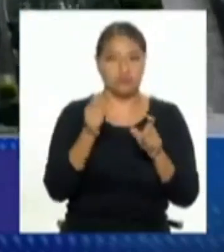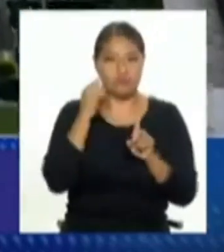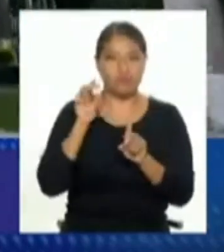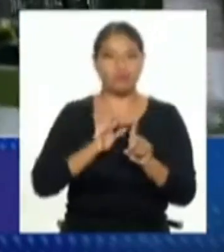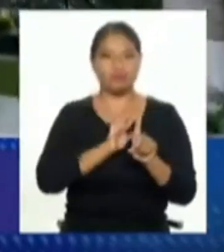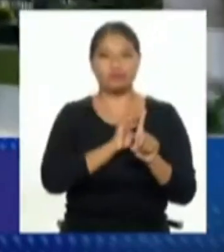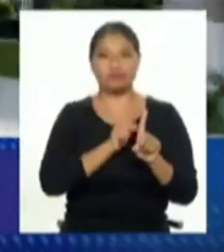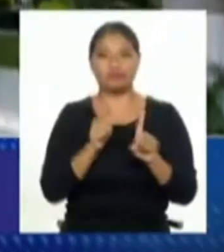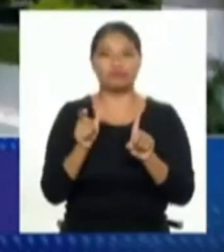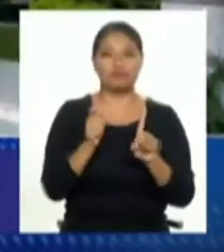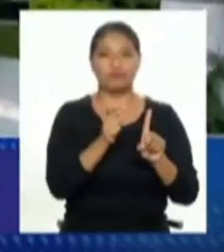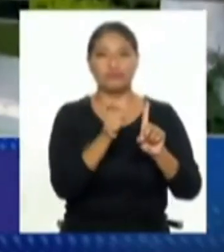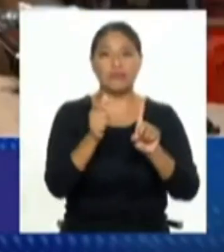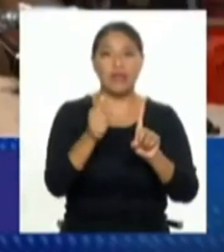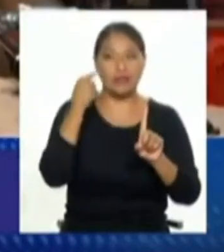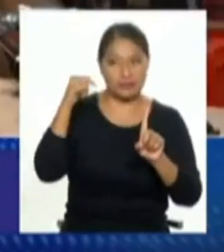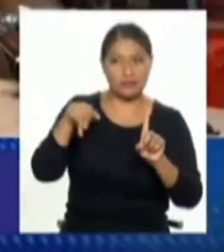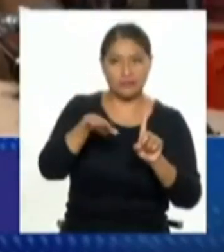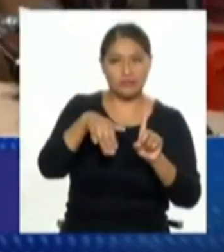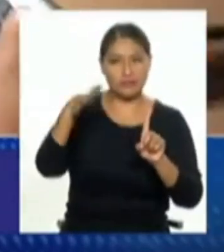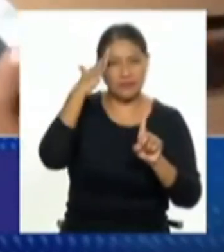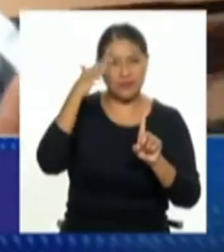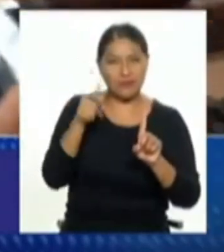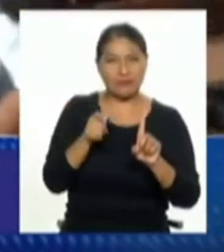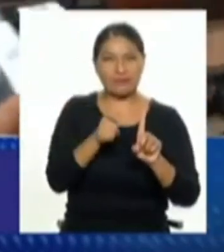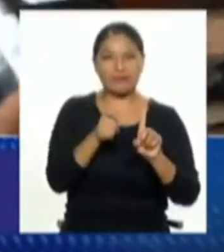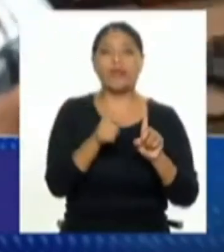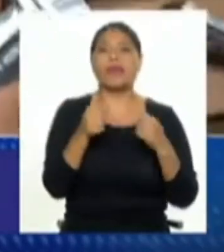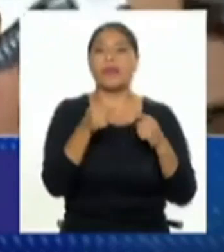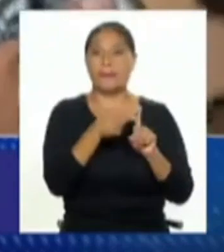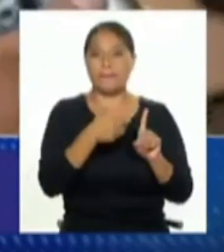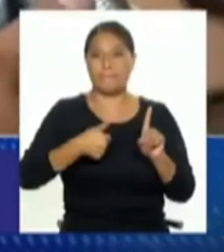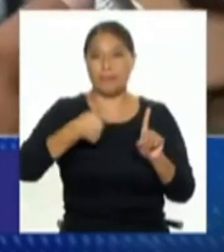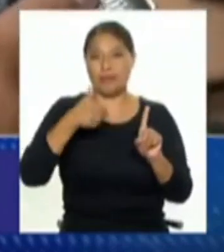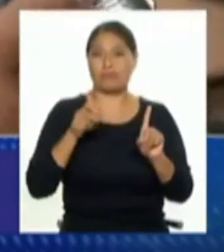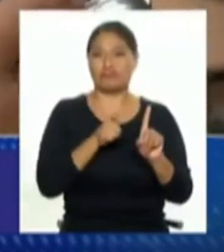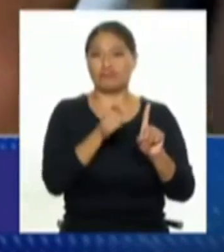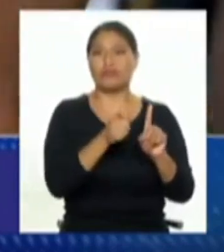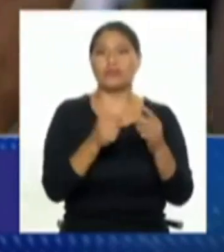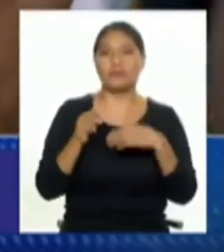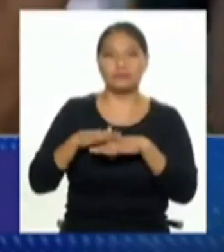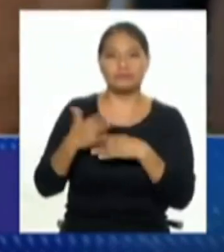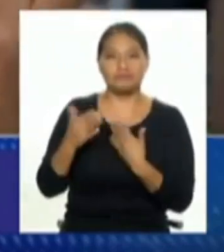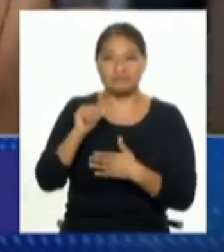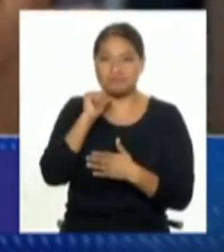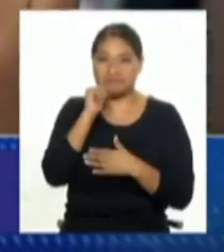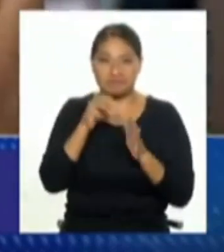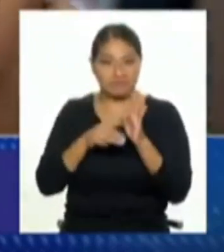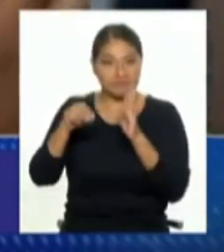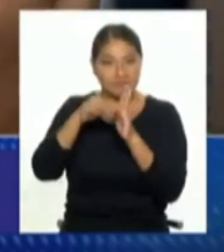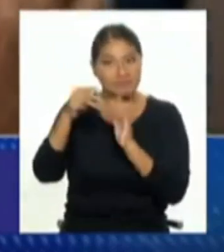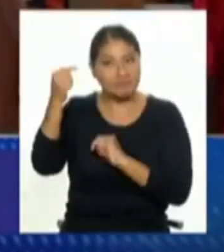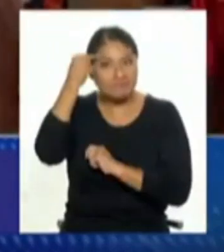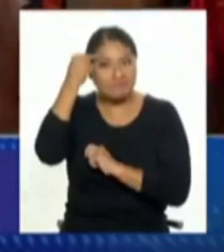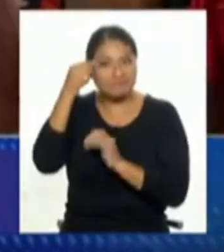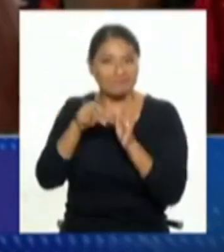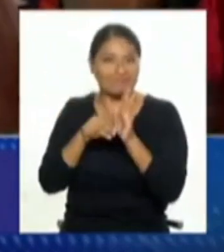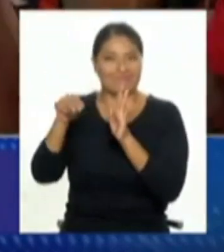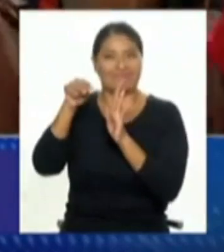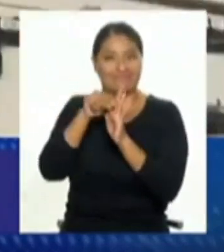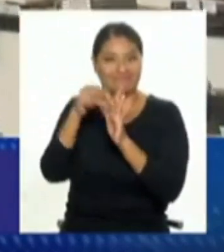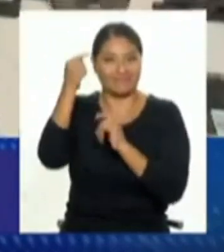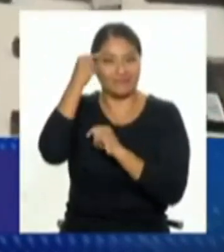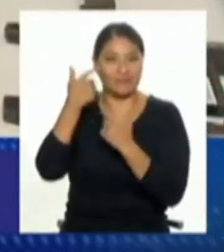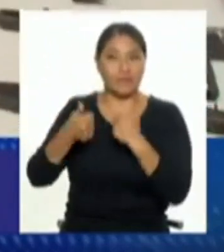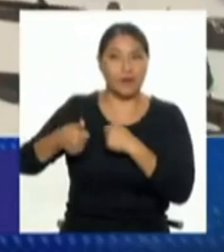brazo armado para ciertas cosas. Entonces, con tan poca madurez, digamos, desde las autoridades